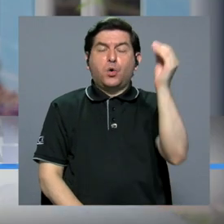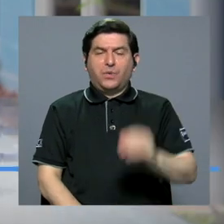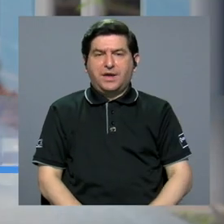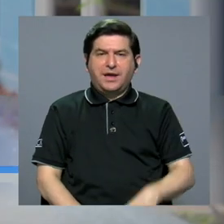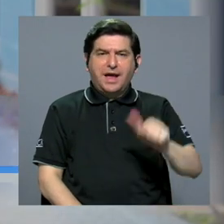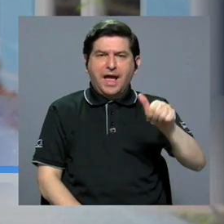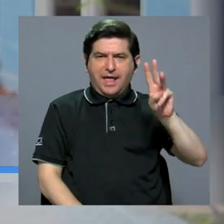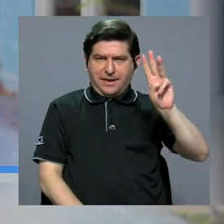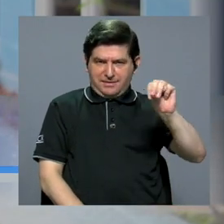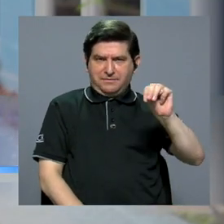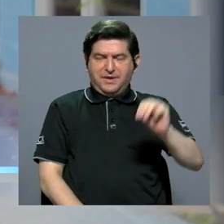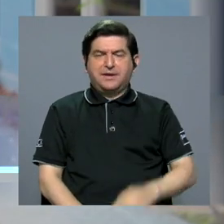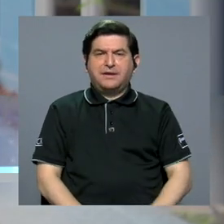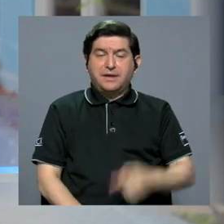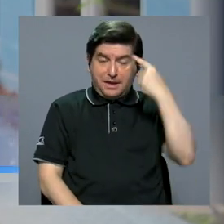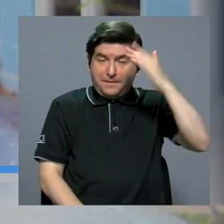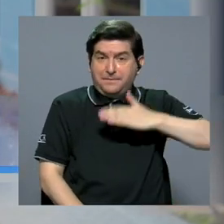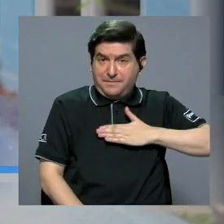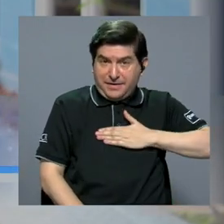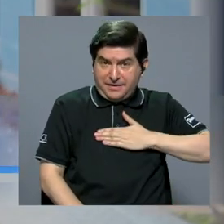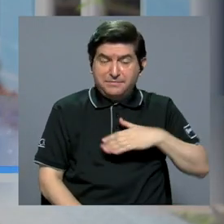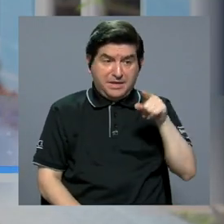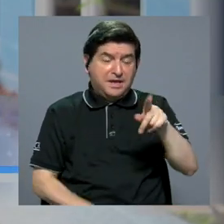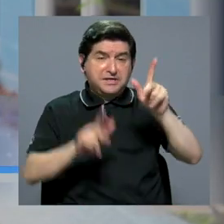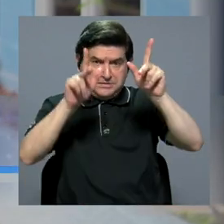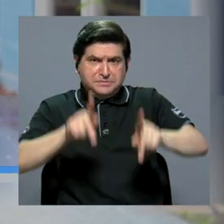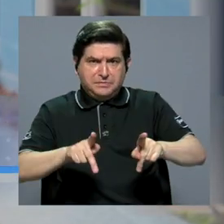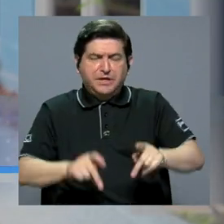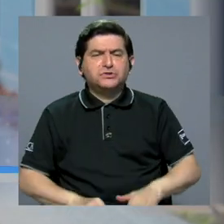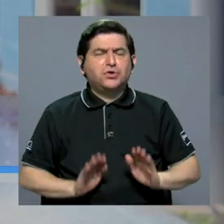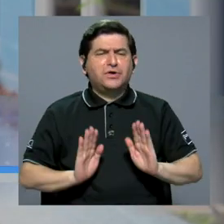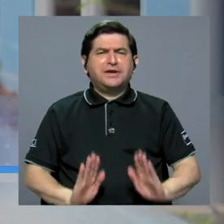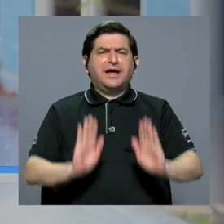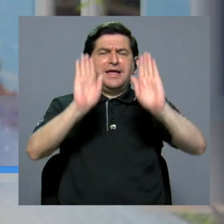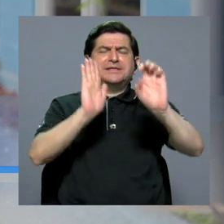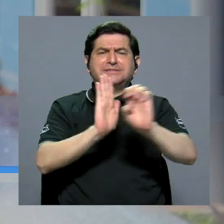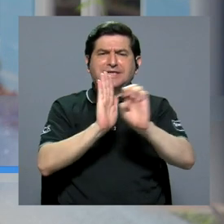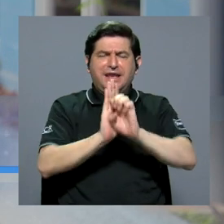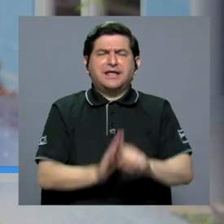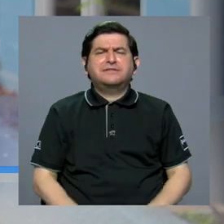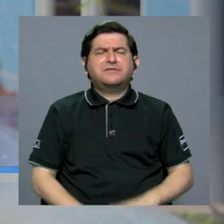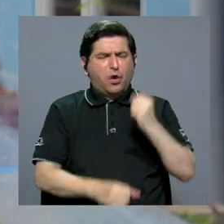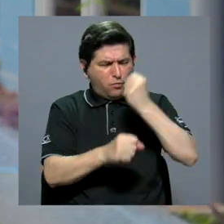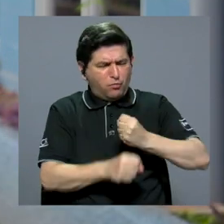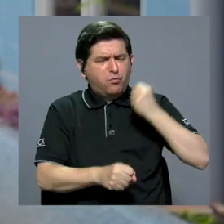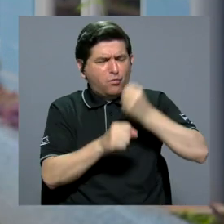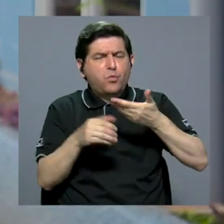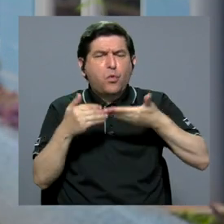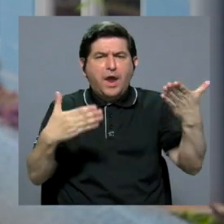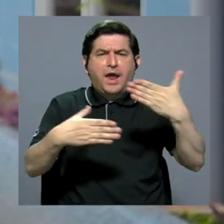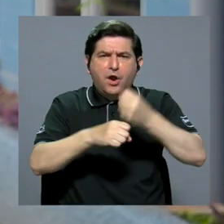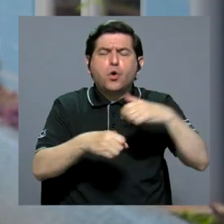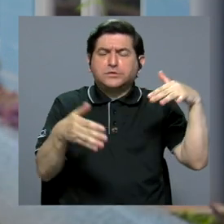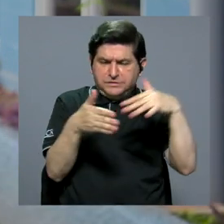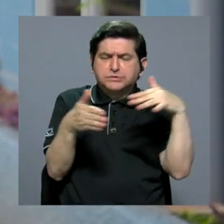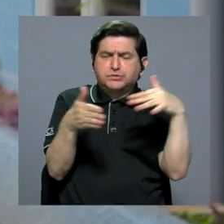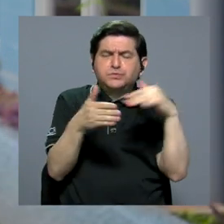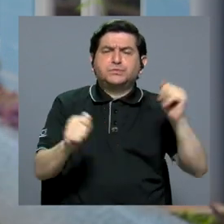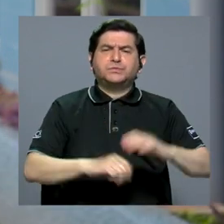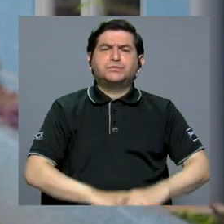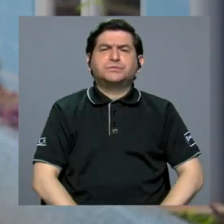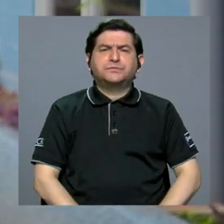Ana María para mí ha sido una persona ejemplar, muy dedicada en las cosas que hace, en sus estudios,